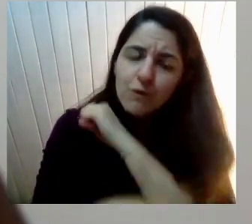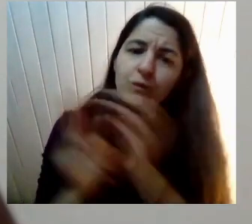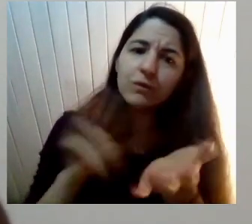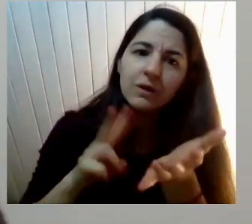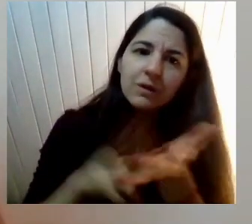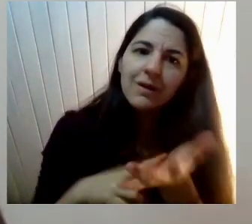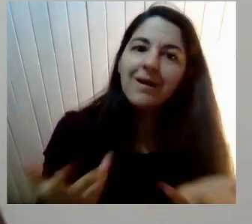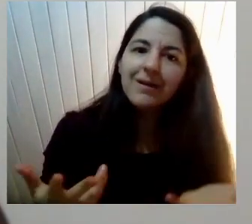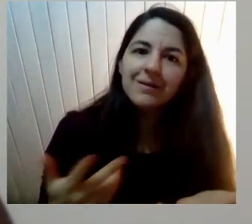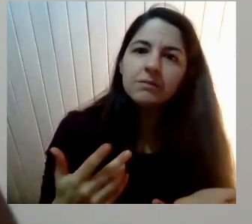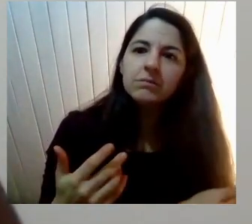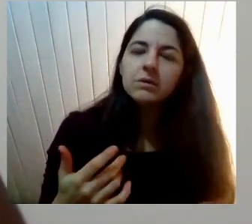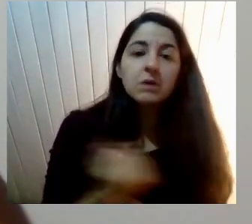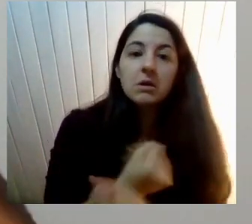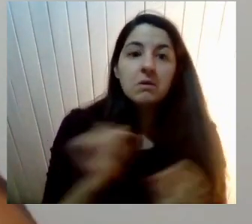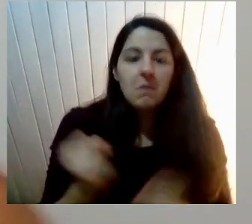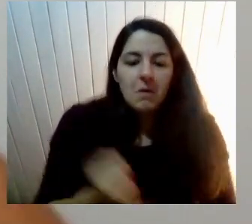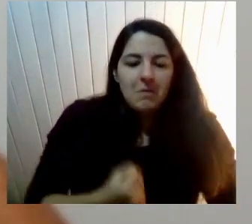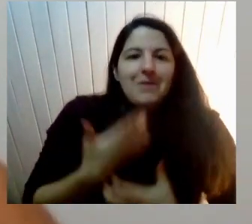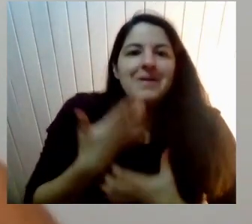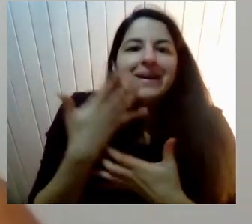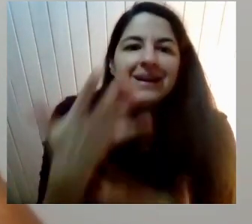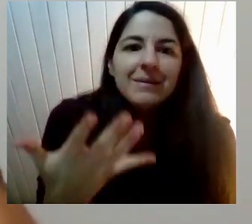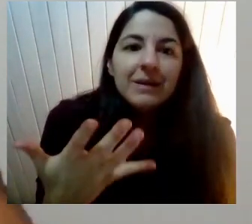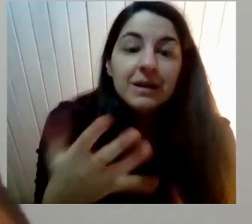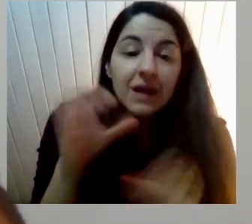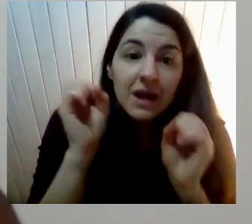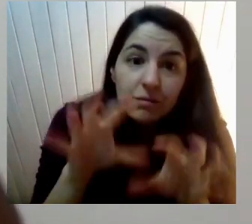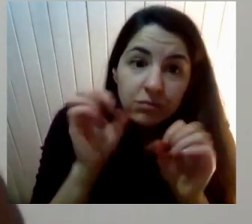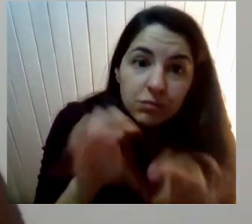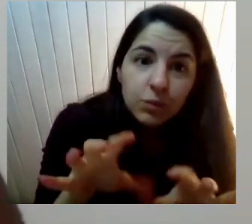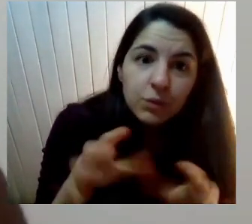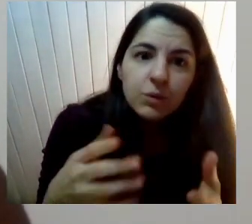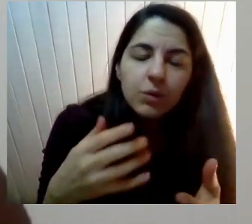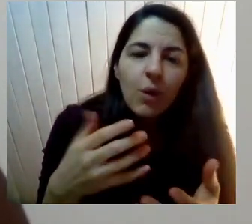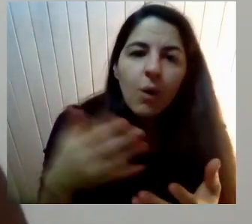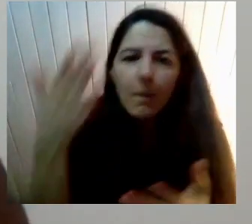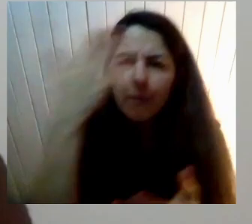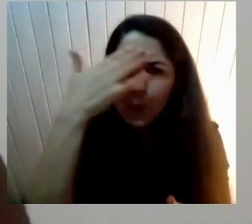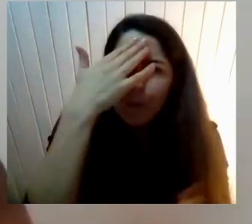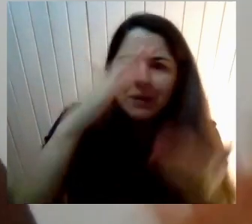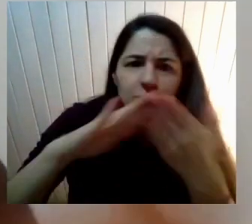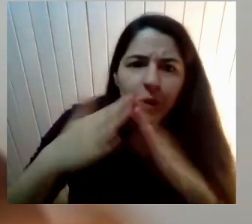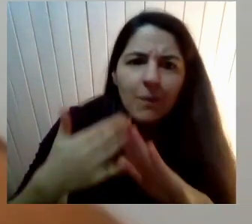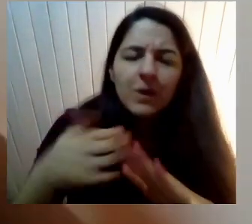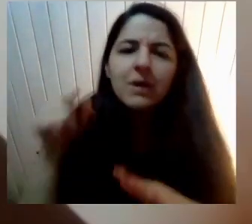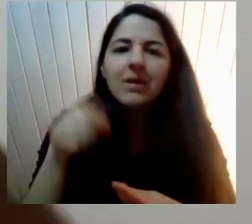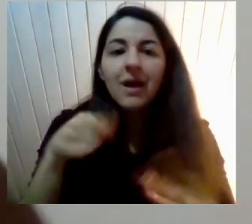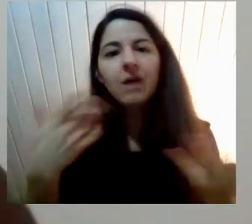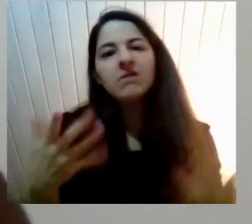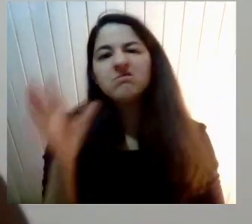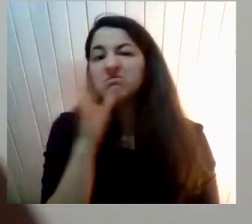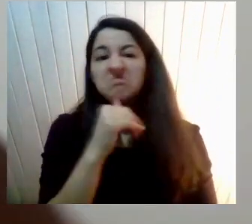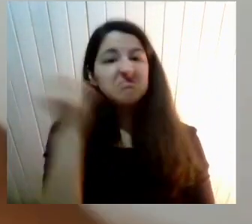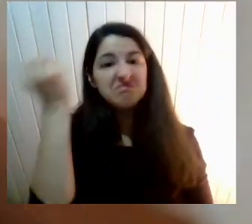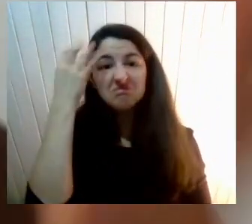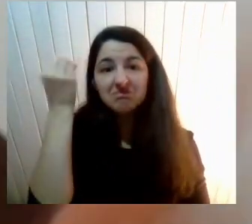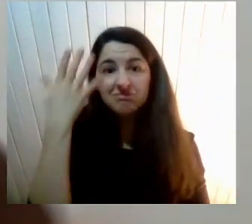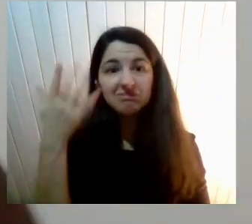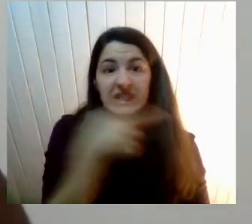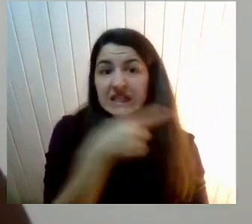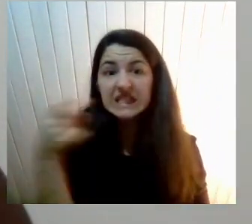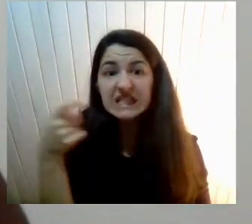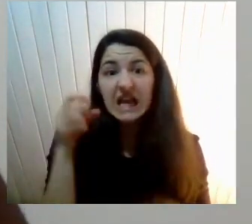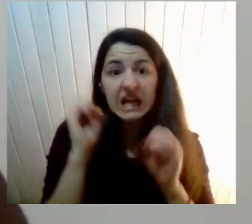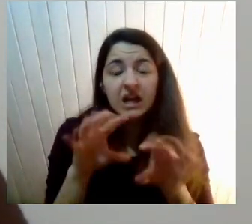lo que enseñamos Y esa preocupación Por un sentido de comunidad No hay educación No hay aprendizaje Podemos estar haciendo 100 clases online Pero del otro